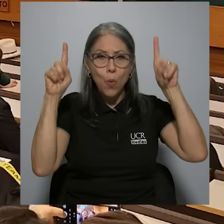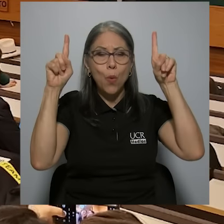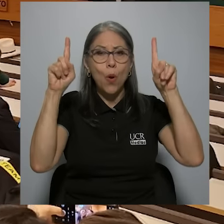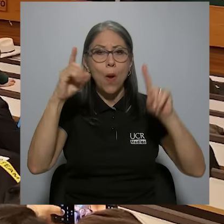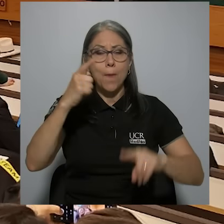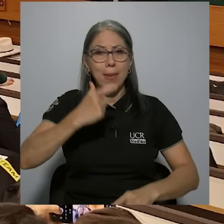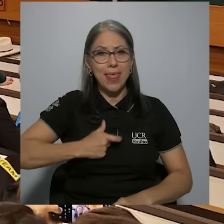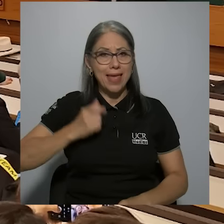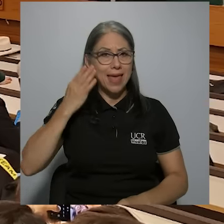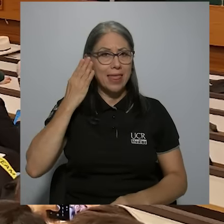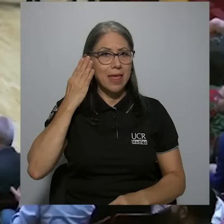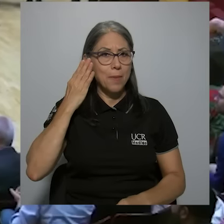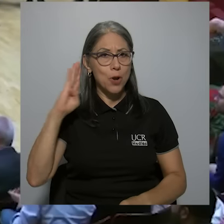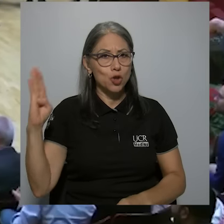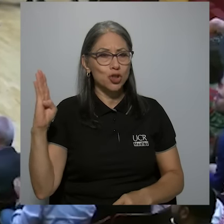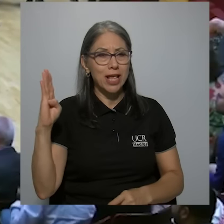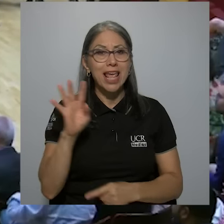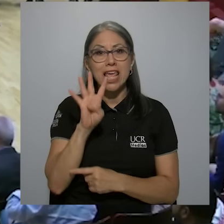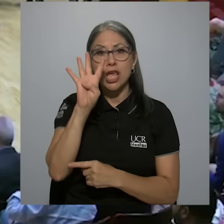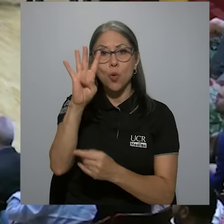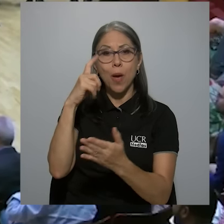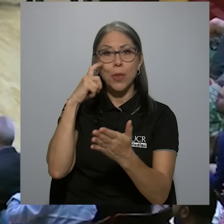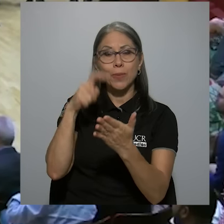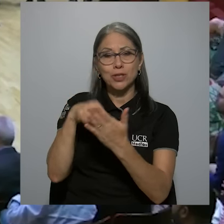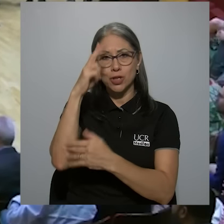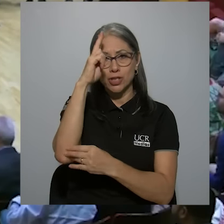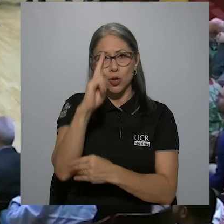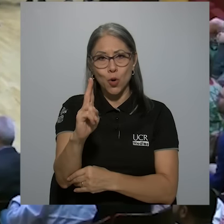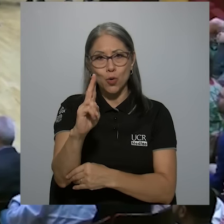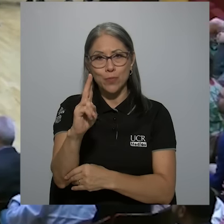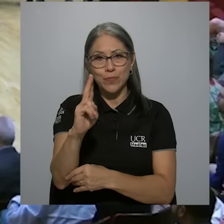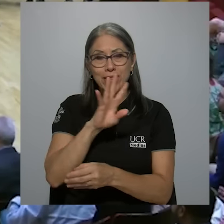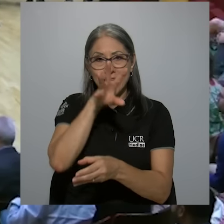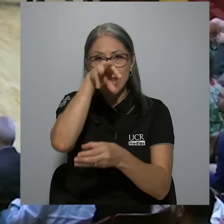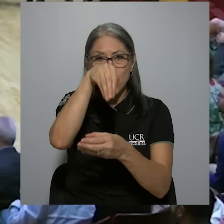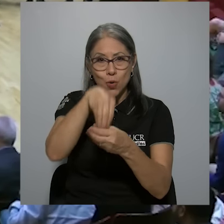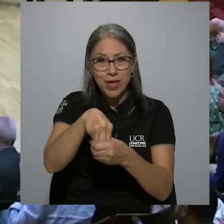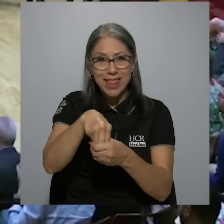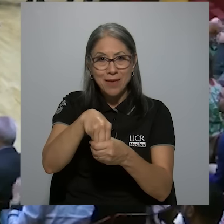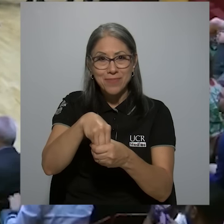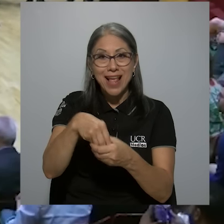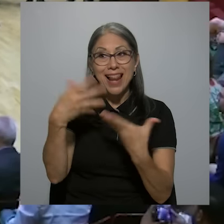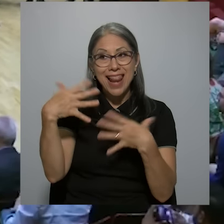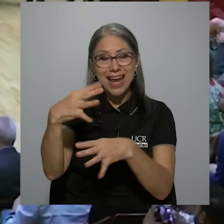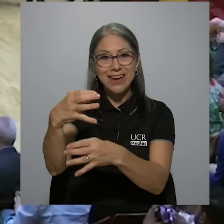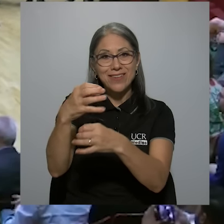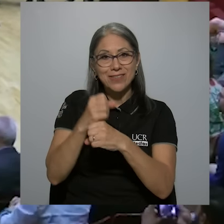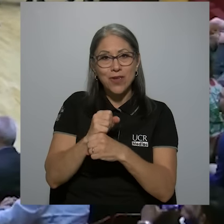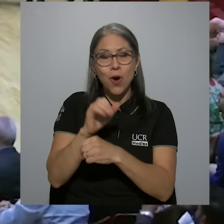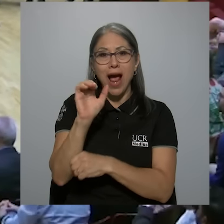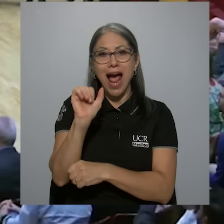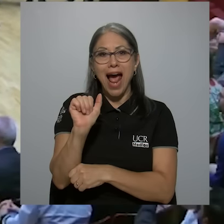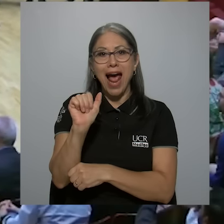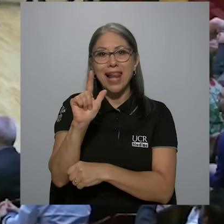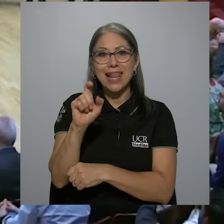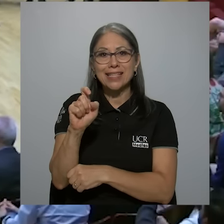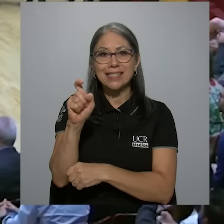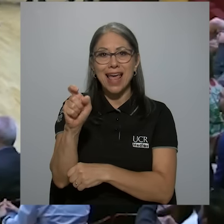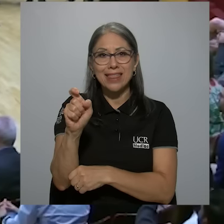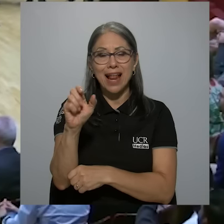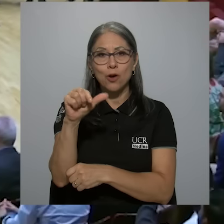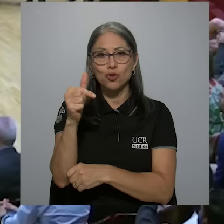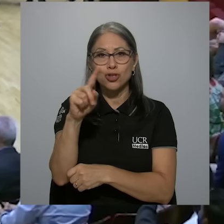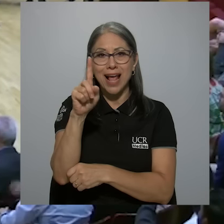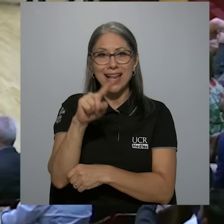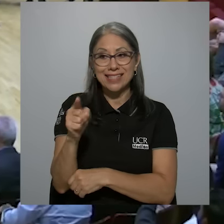obtenido una medalla de bronce y cuatro menciones de honor, incluida la que recibió Alexandra González en